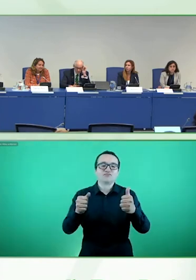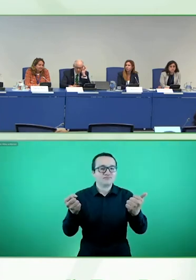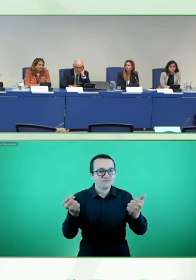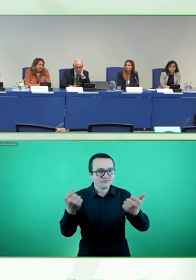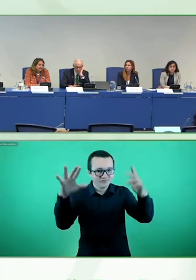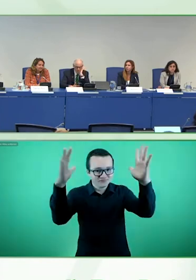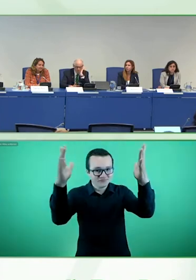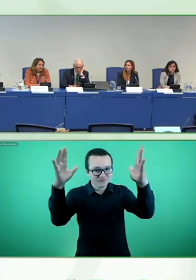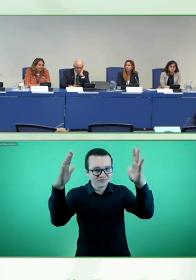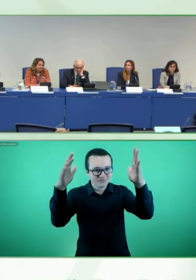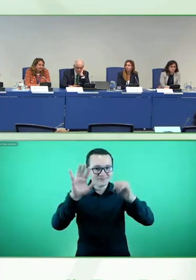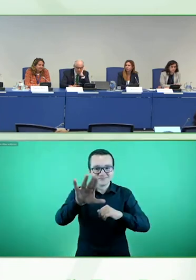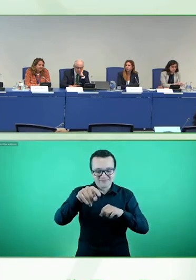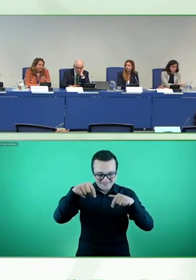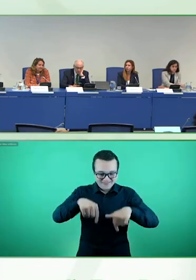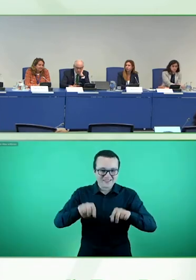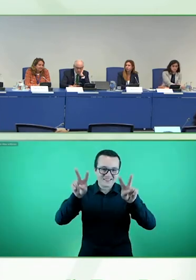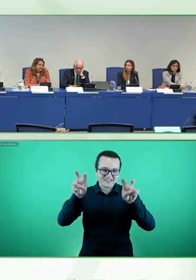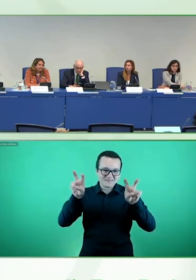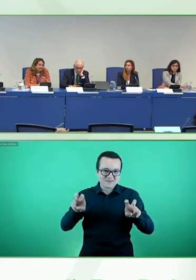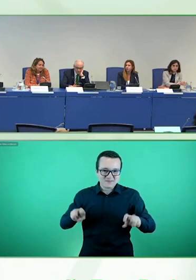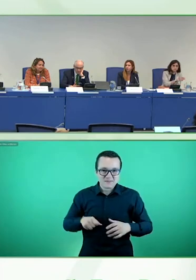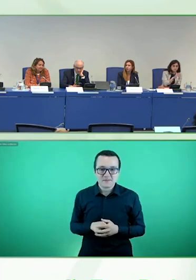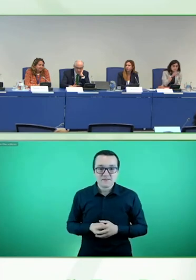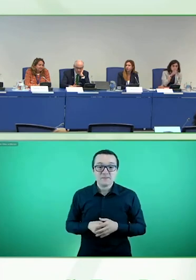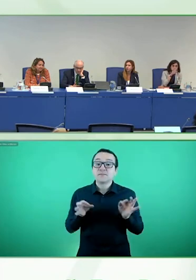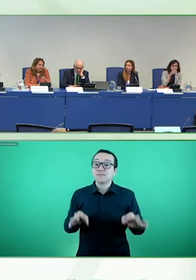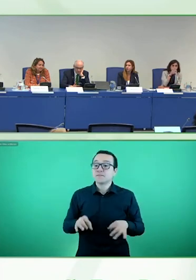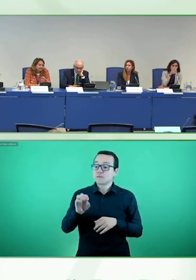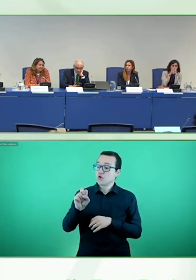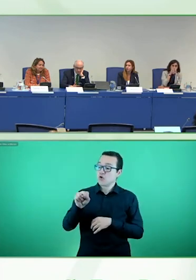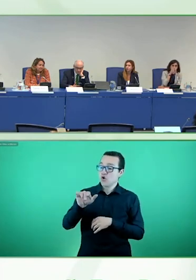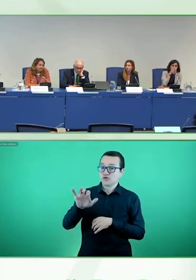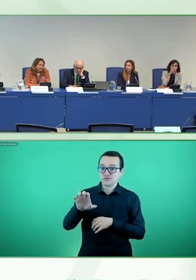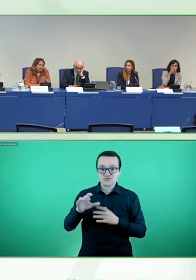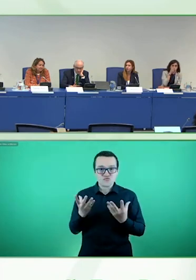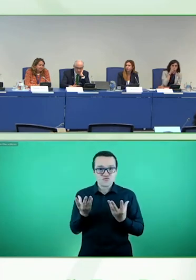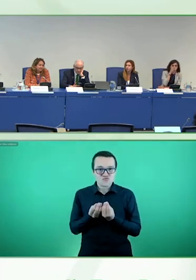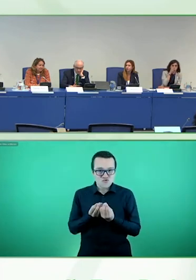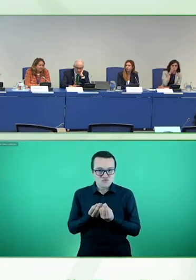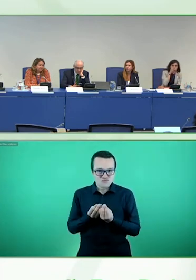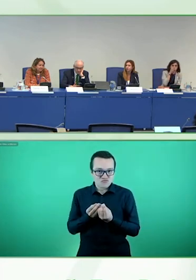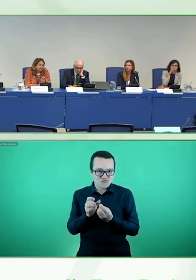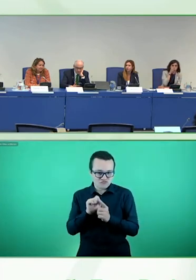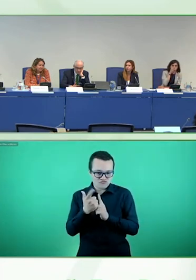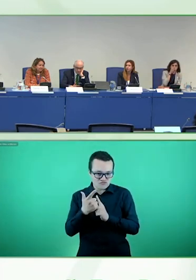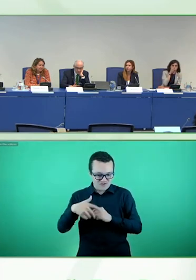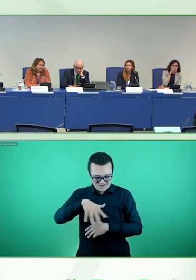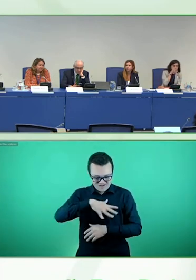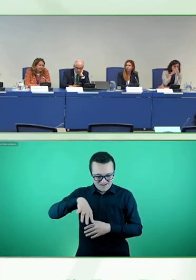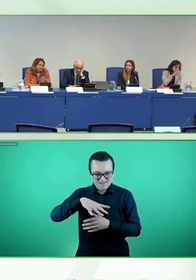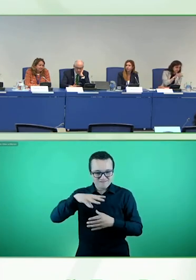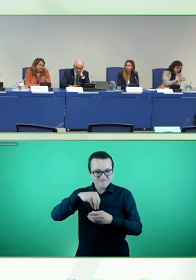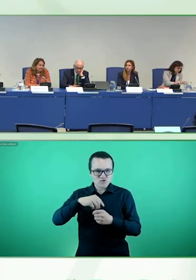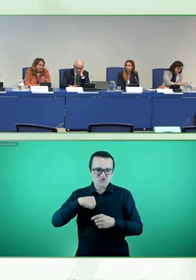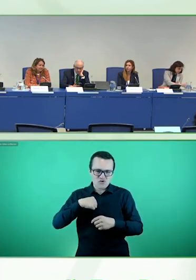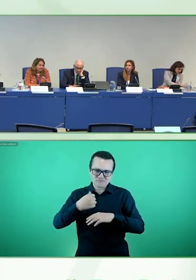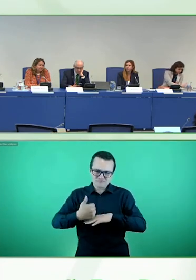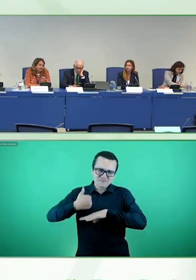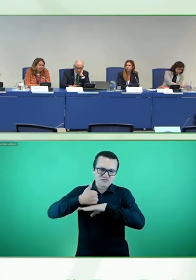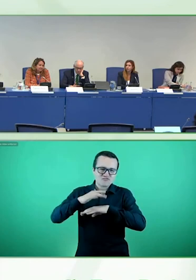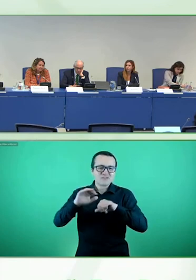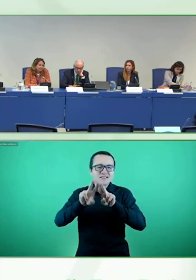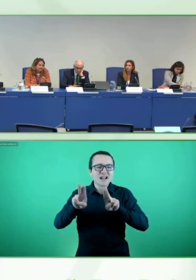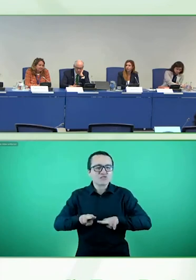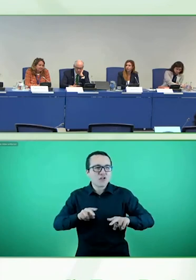El Grupo Social 11, del cual yo soy su director de Relaciones Internacionales, ha apostado desde hace muchos años por la cooperación en el